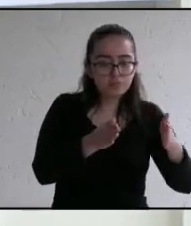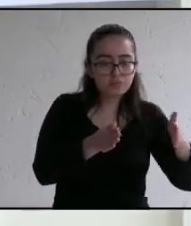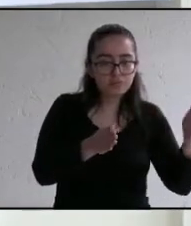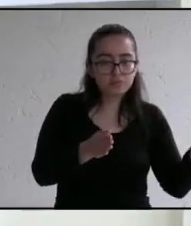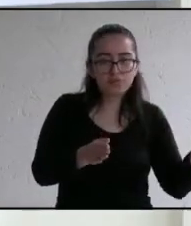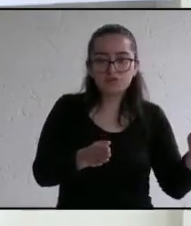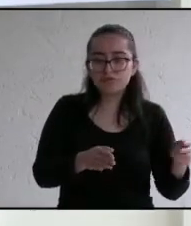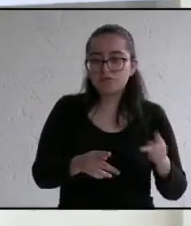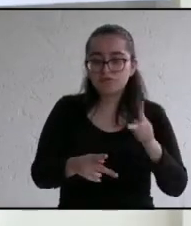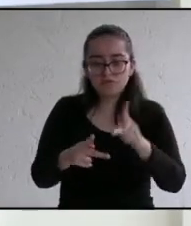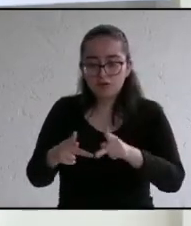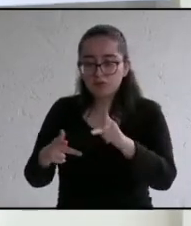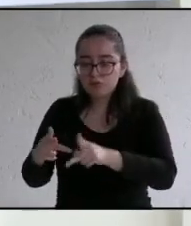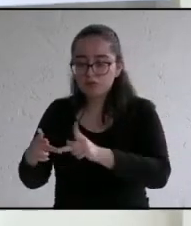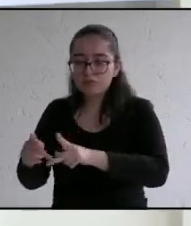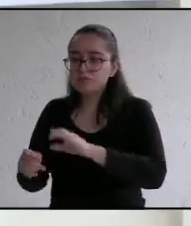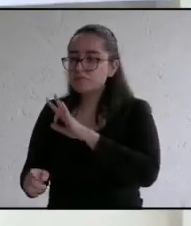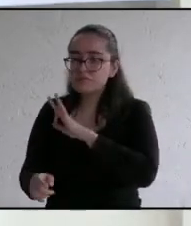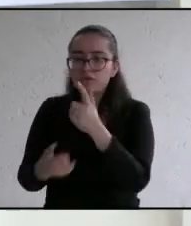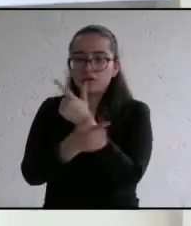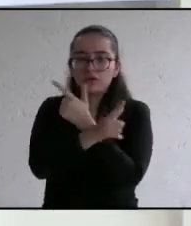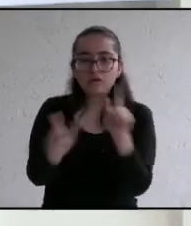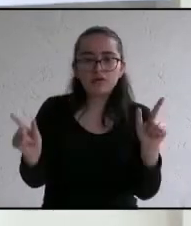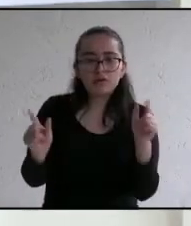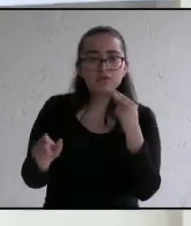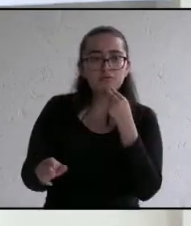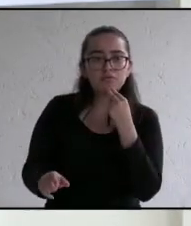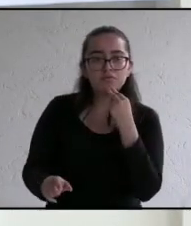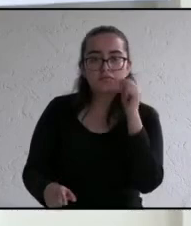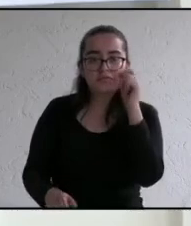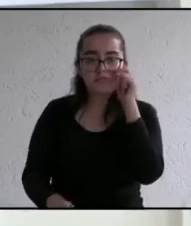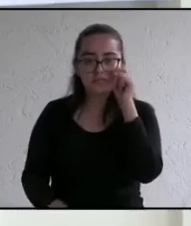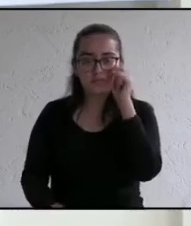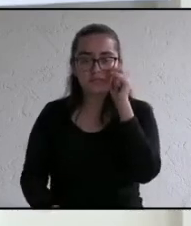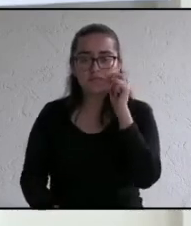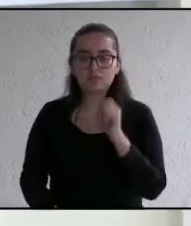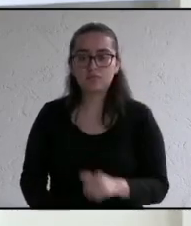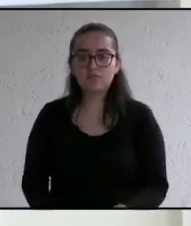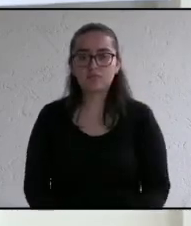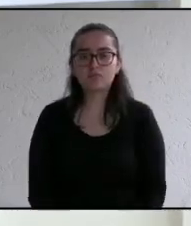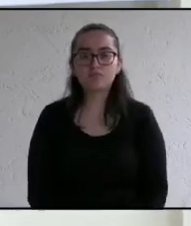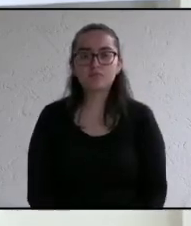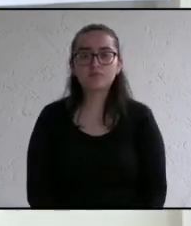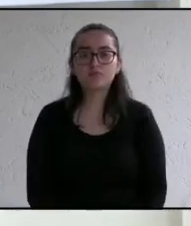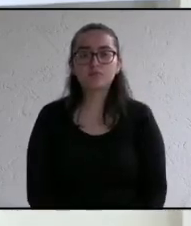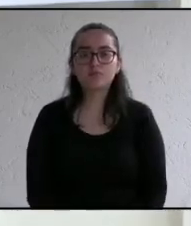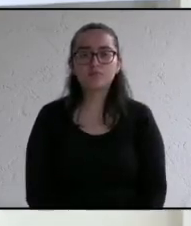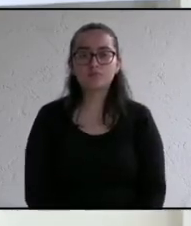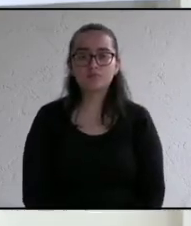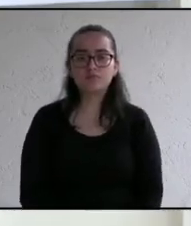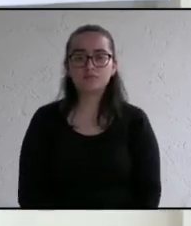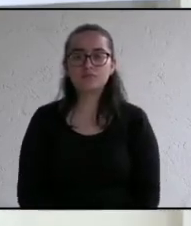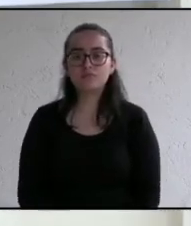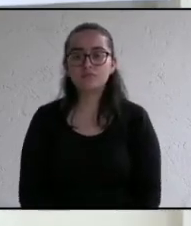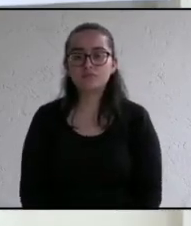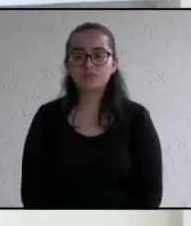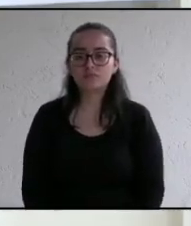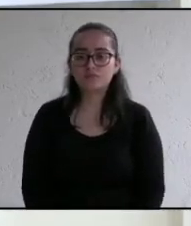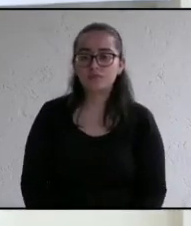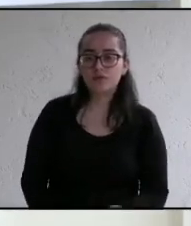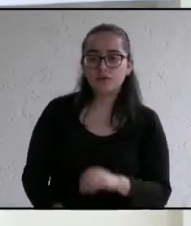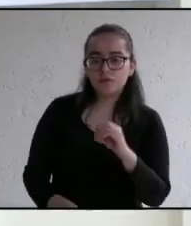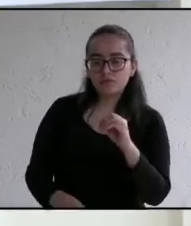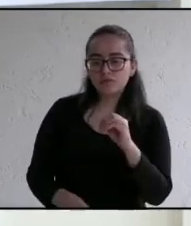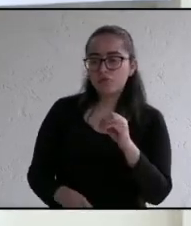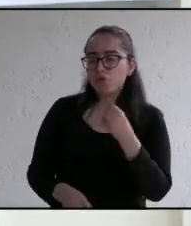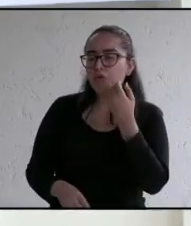o dosificarla en varias intervenciones hasta agotarlo en su totalidad o hacernos